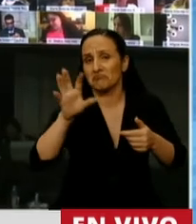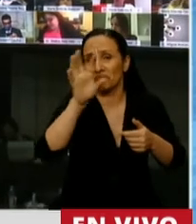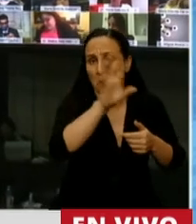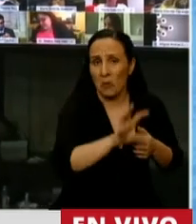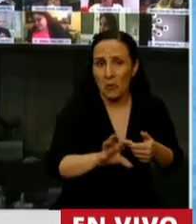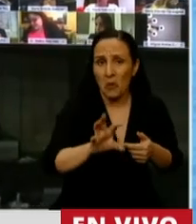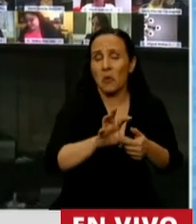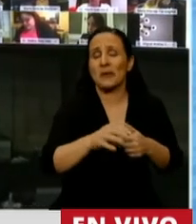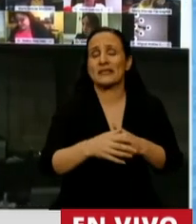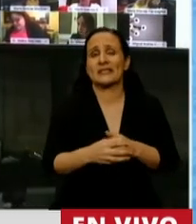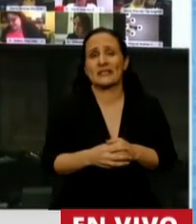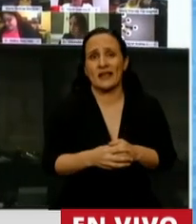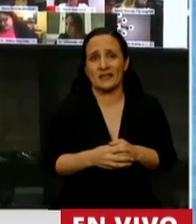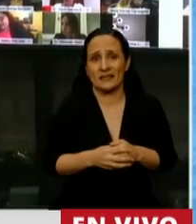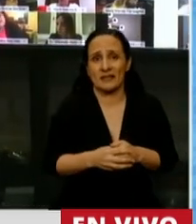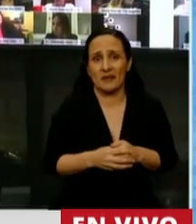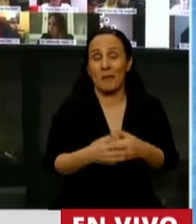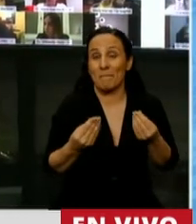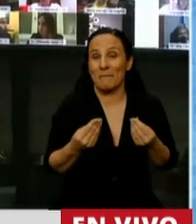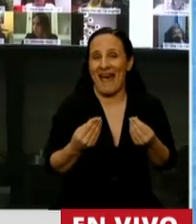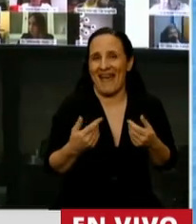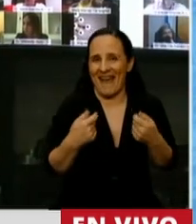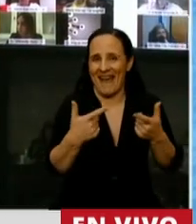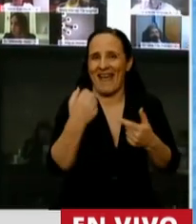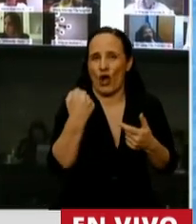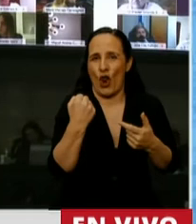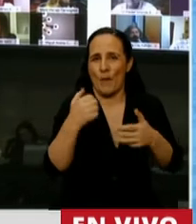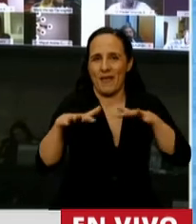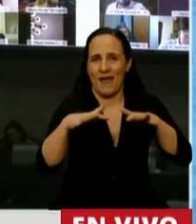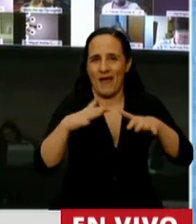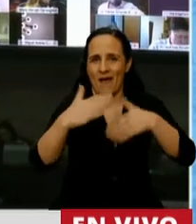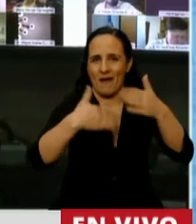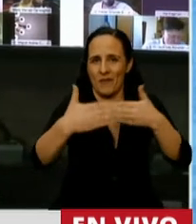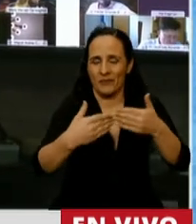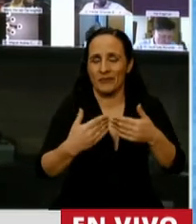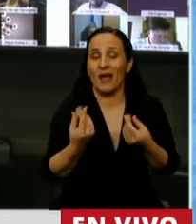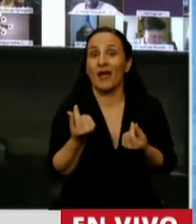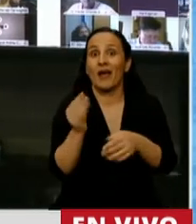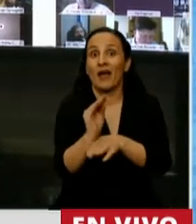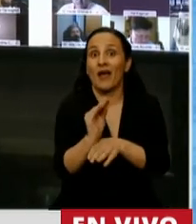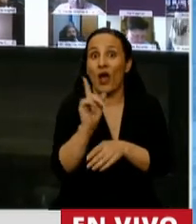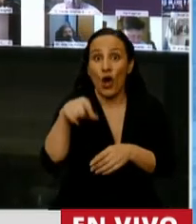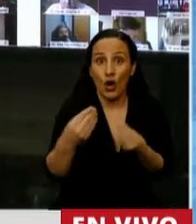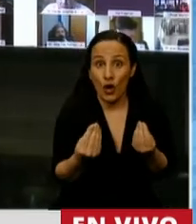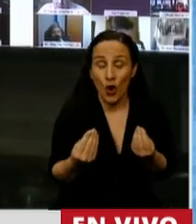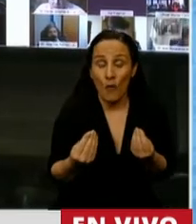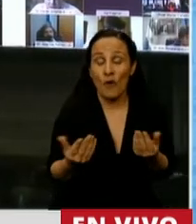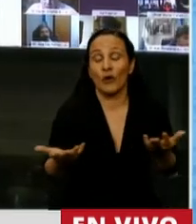como motor de la economía. ¿Cómo se van a financiar? Bueno, venimos